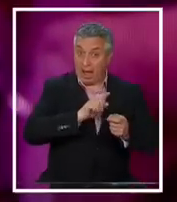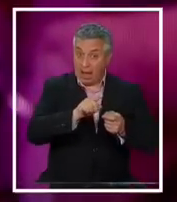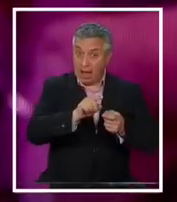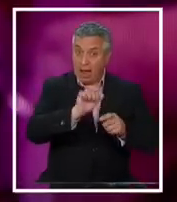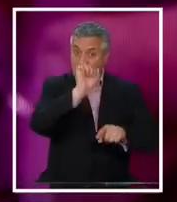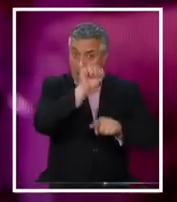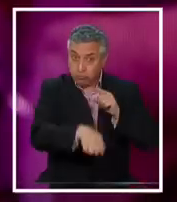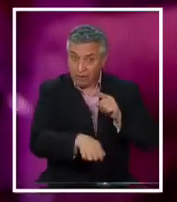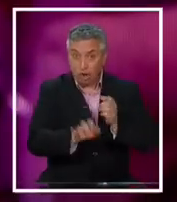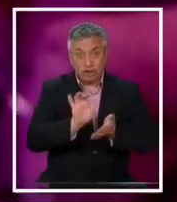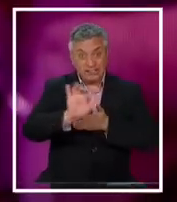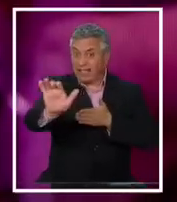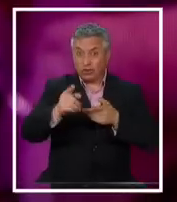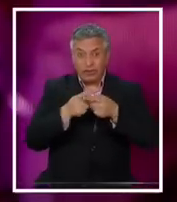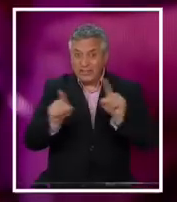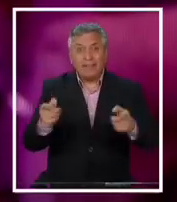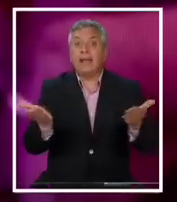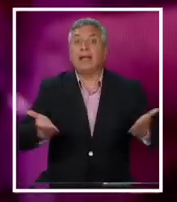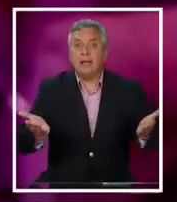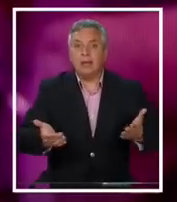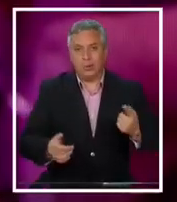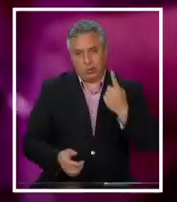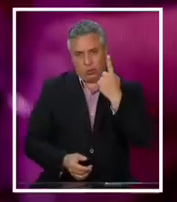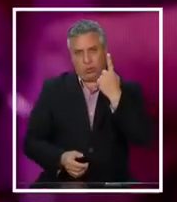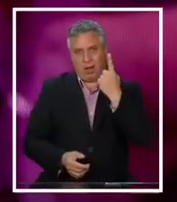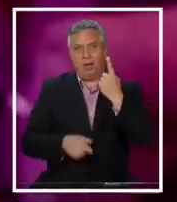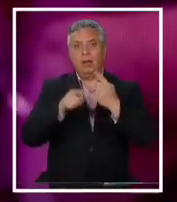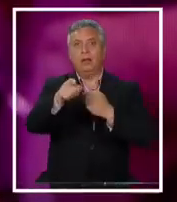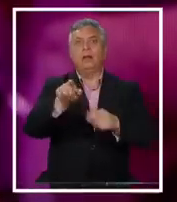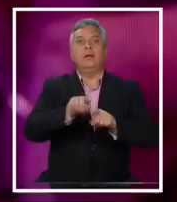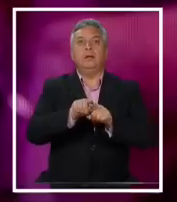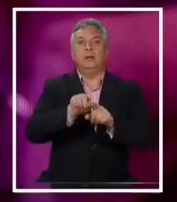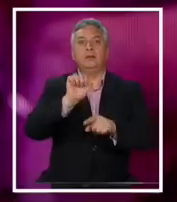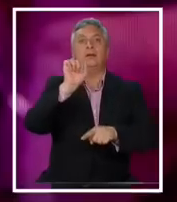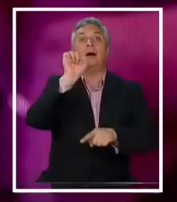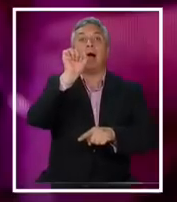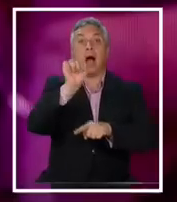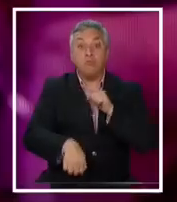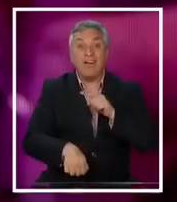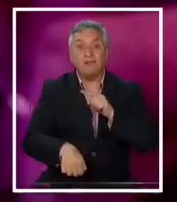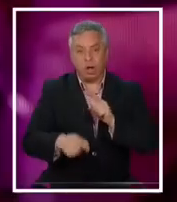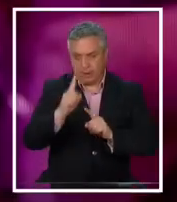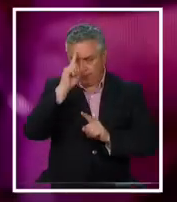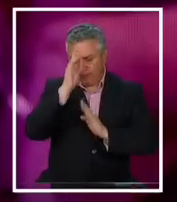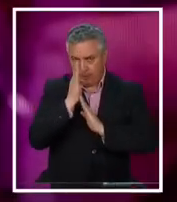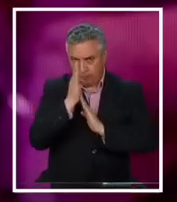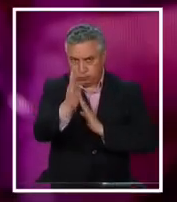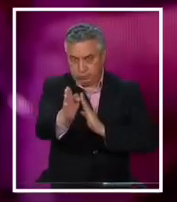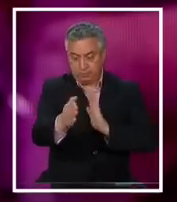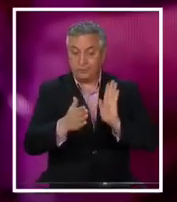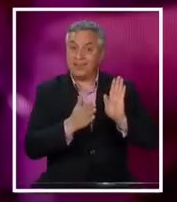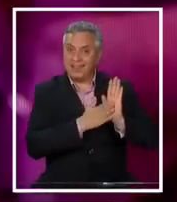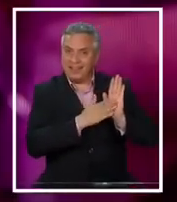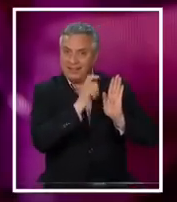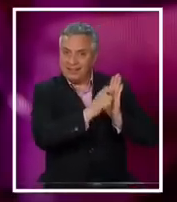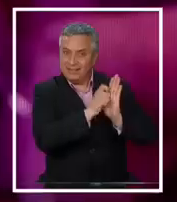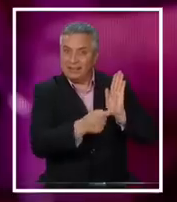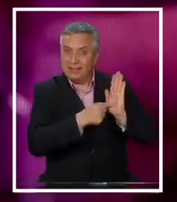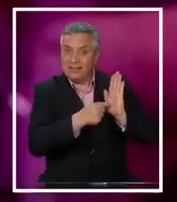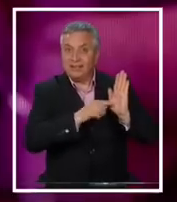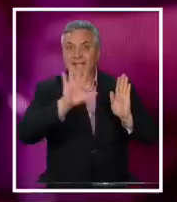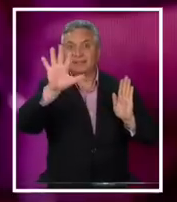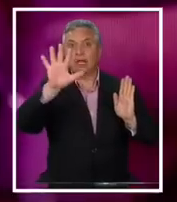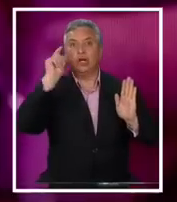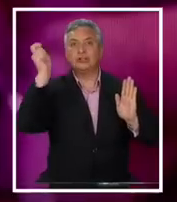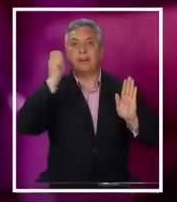creo que es una. El apruebo tiene una línea definida. El apruebo significa que esta constitución, el día 5 de